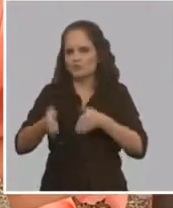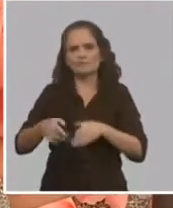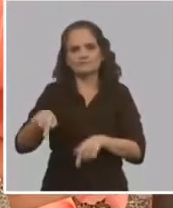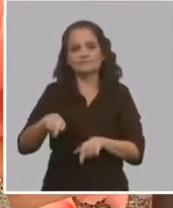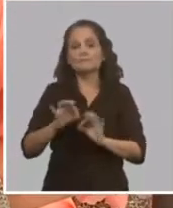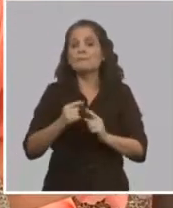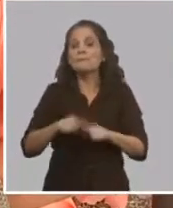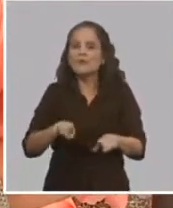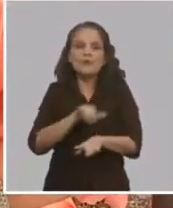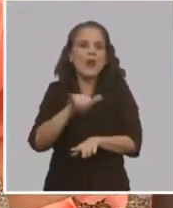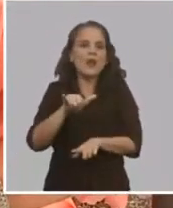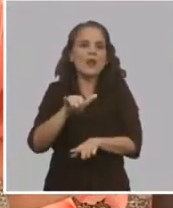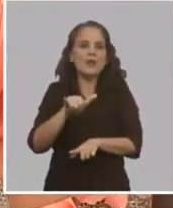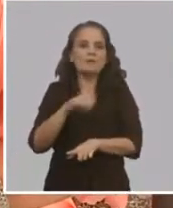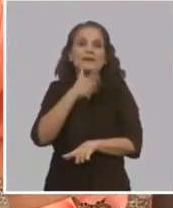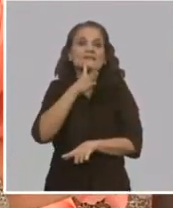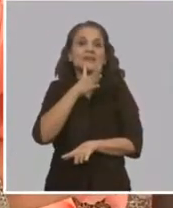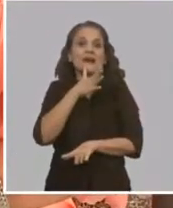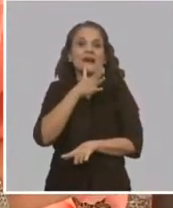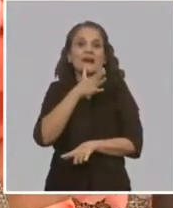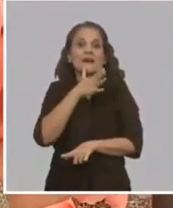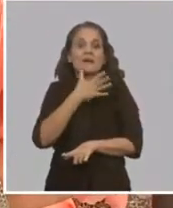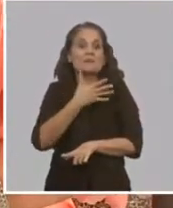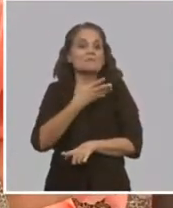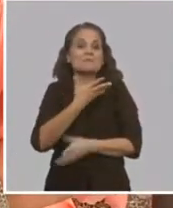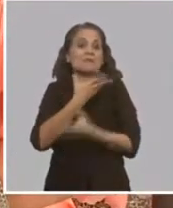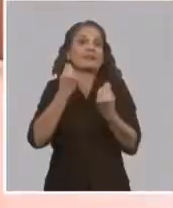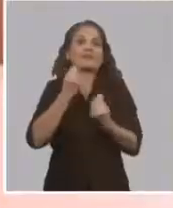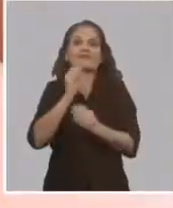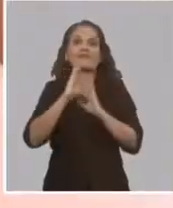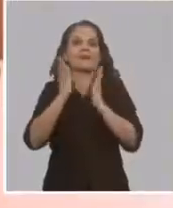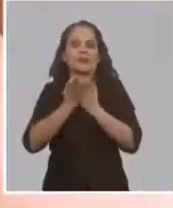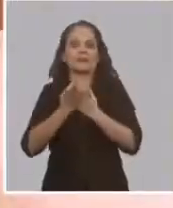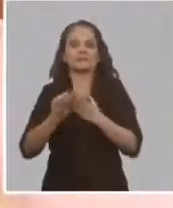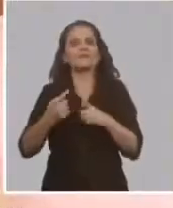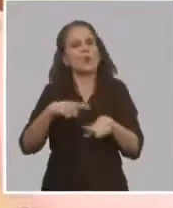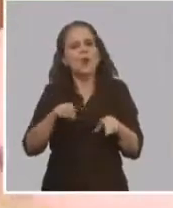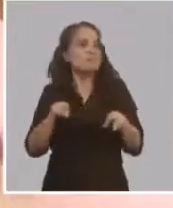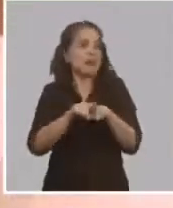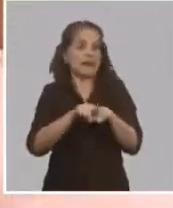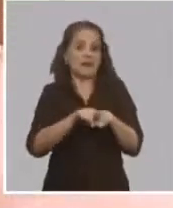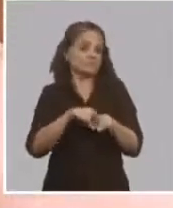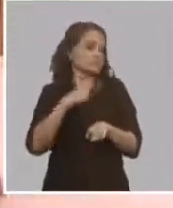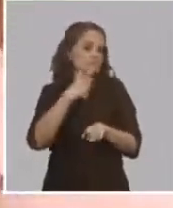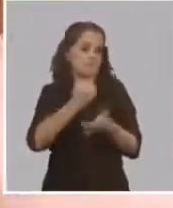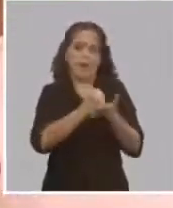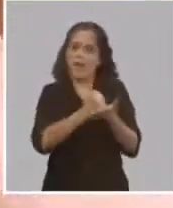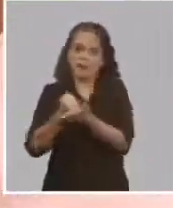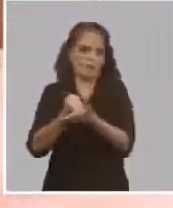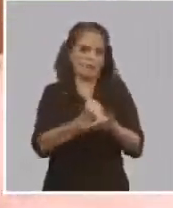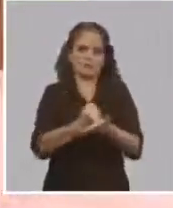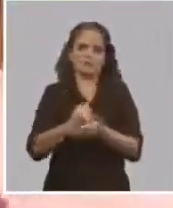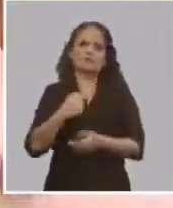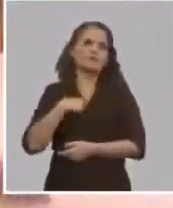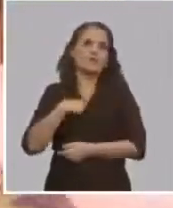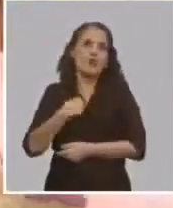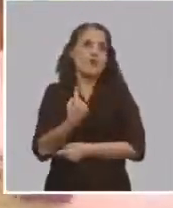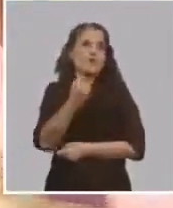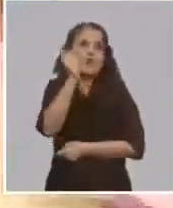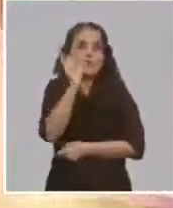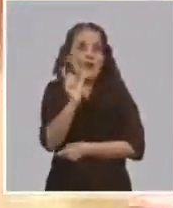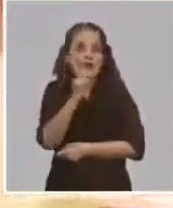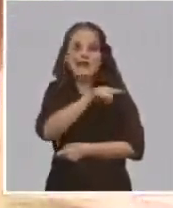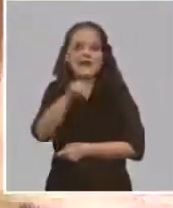es un equilibrio, yo creo que las parejas eso debe ser lo primordial. Si te lo tengo que describir con una sola palabra, te diría